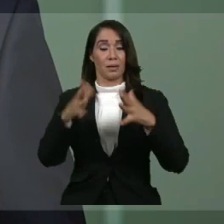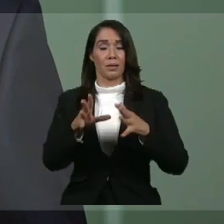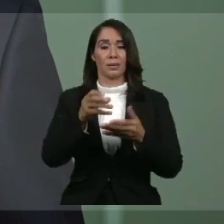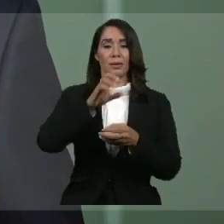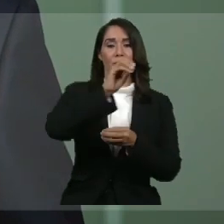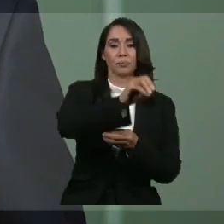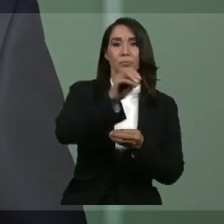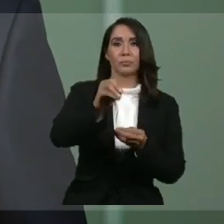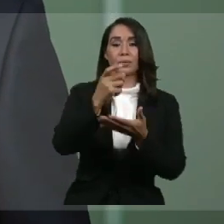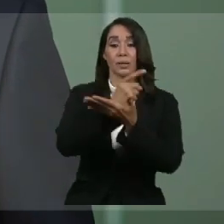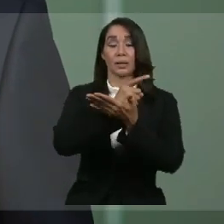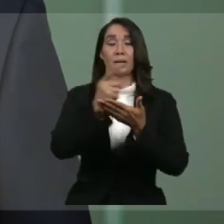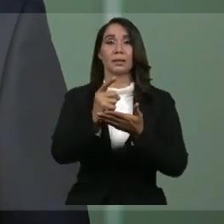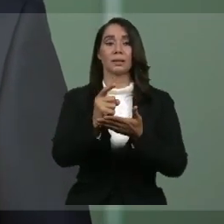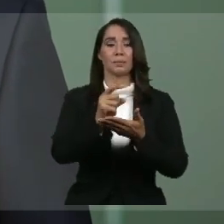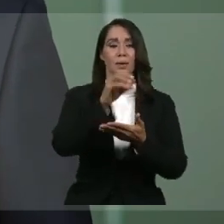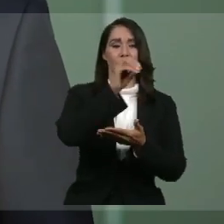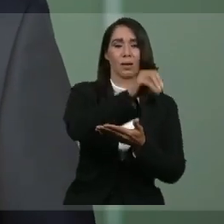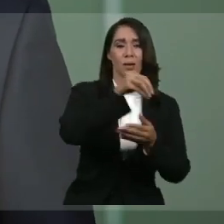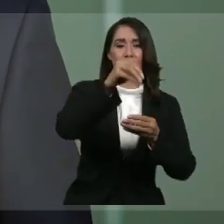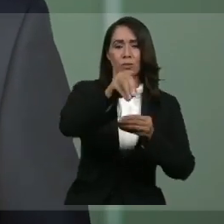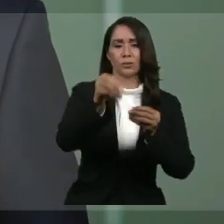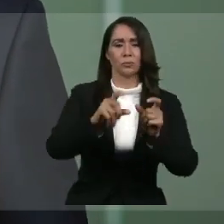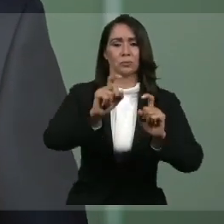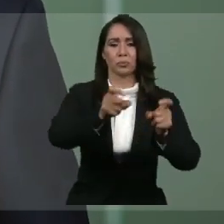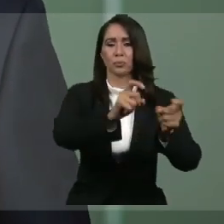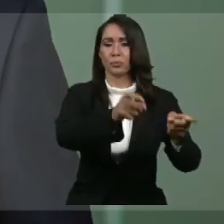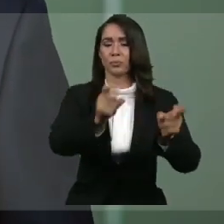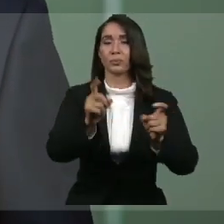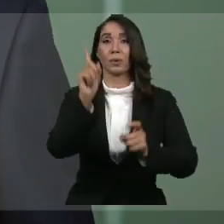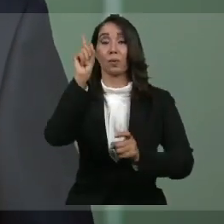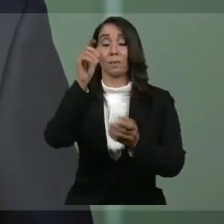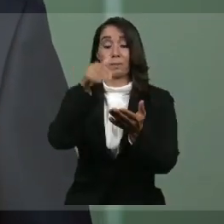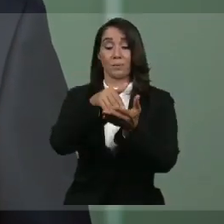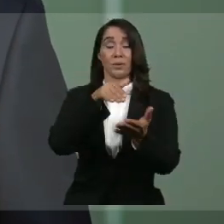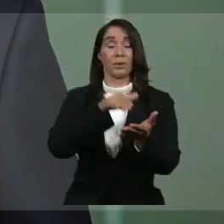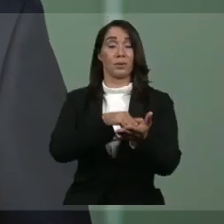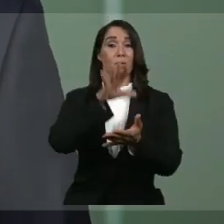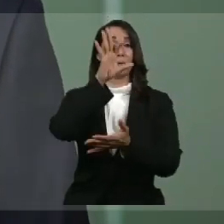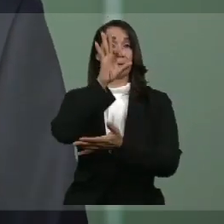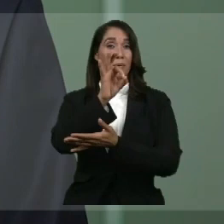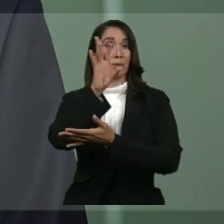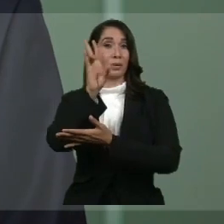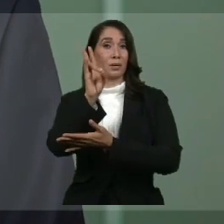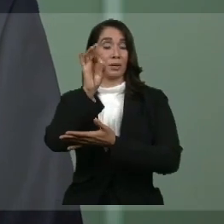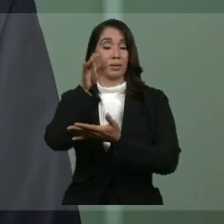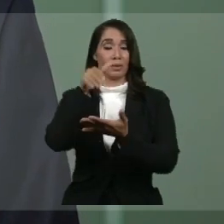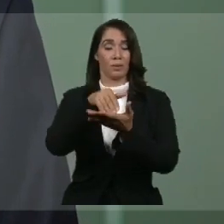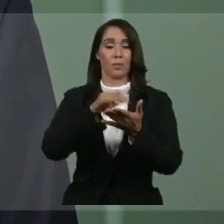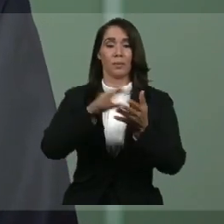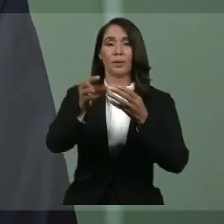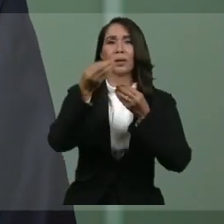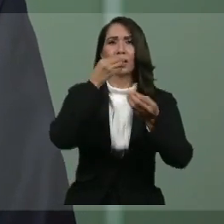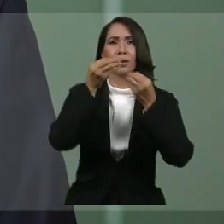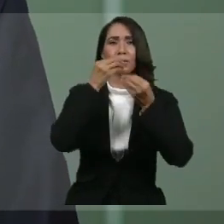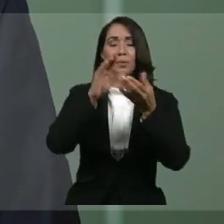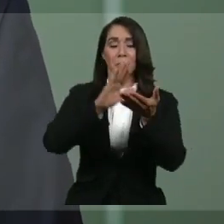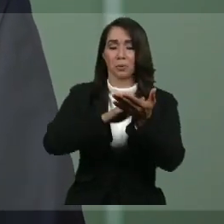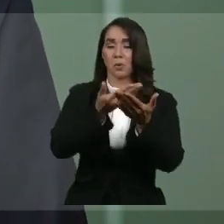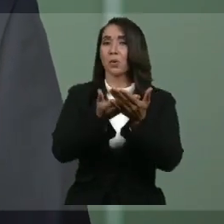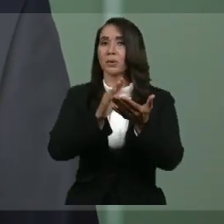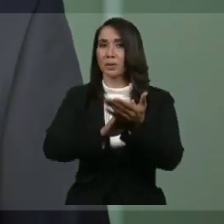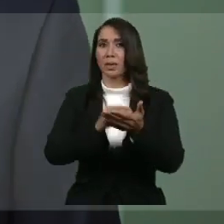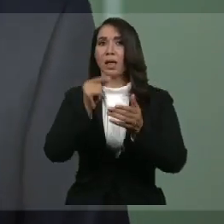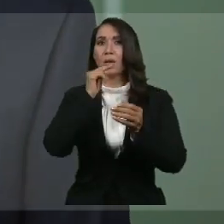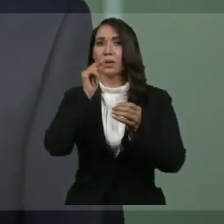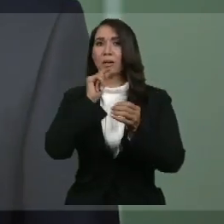semanalmente más de 1.979.000 raciones entre alimentos crudos y cocidos